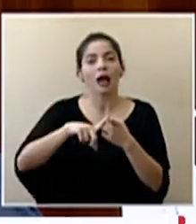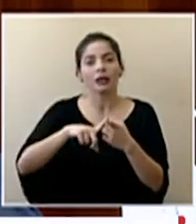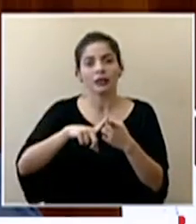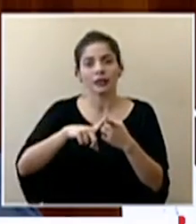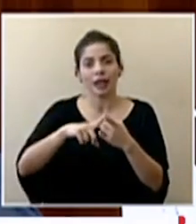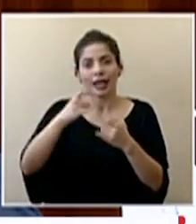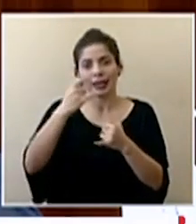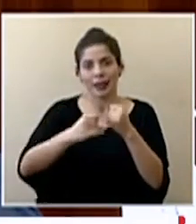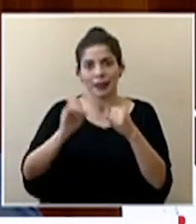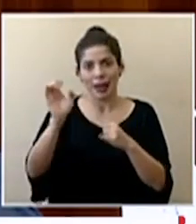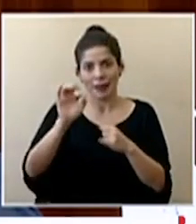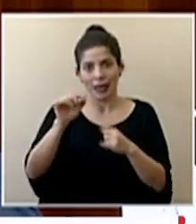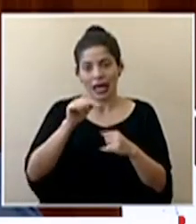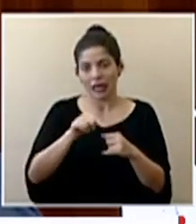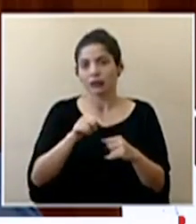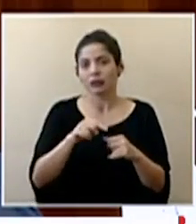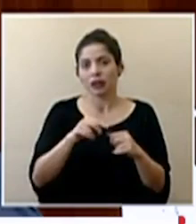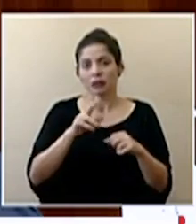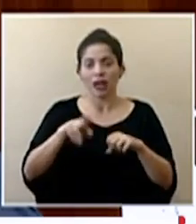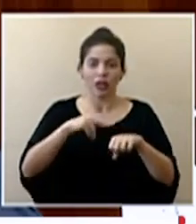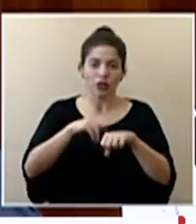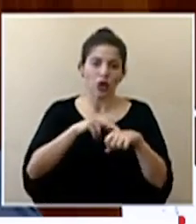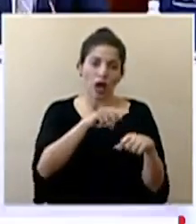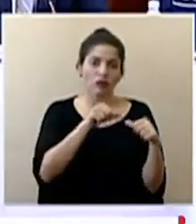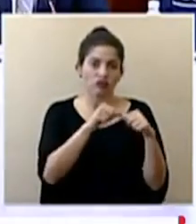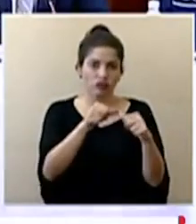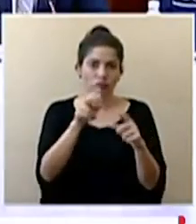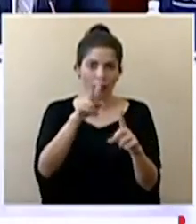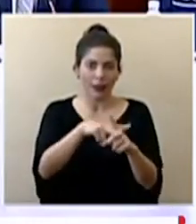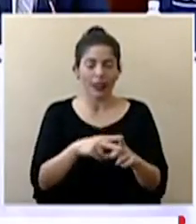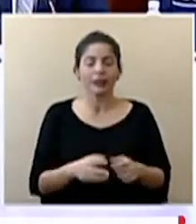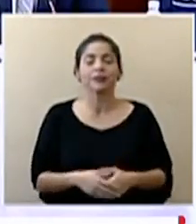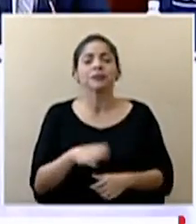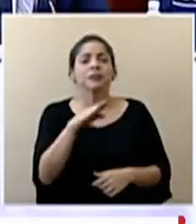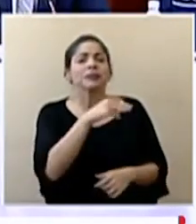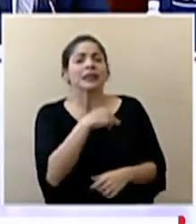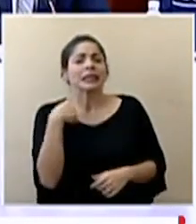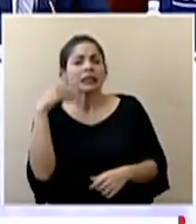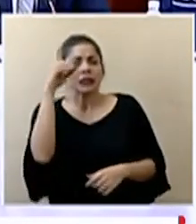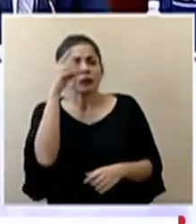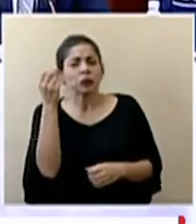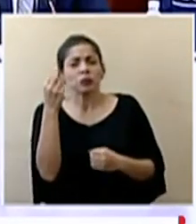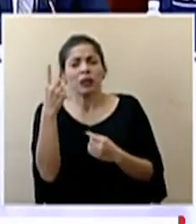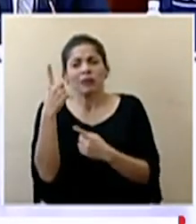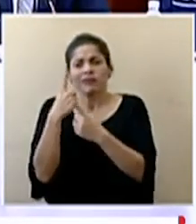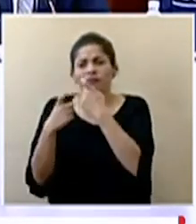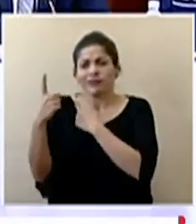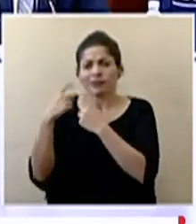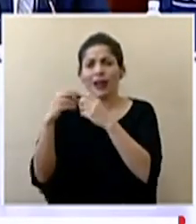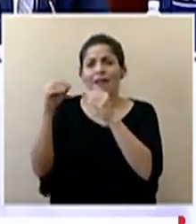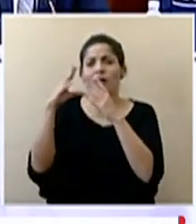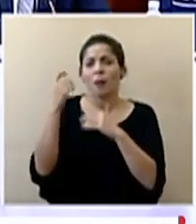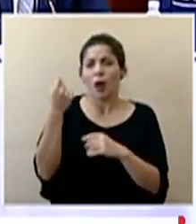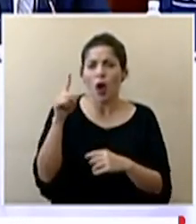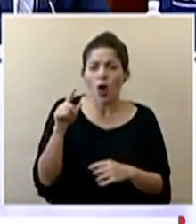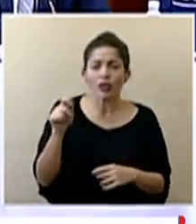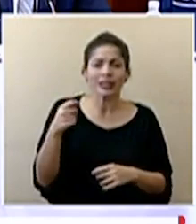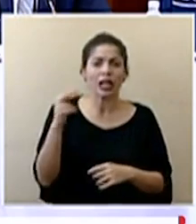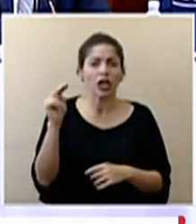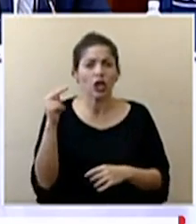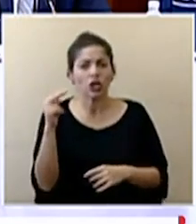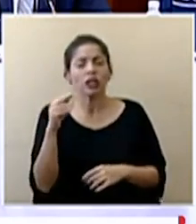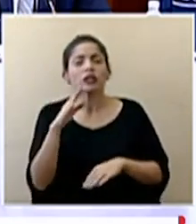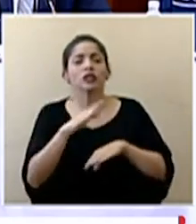la emergencia nacional Ministro Salas tenemos diferentes consultas de informe 11 de Telenoticias